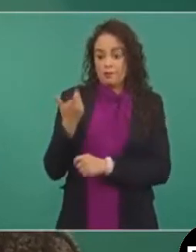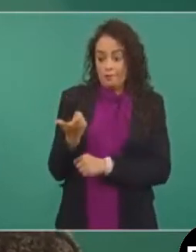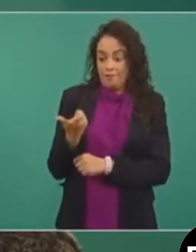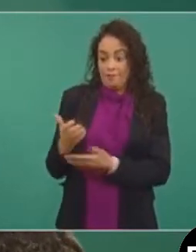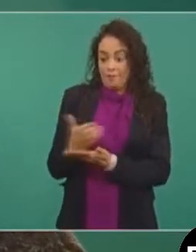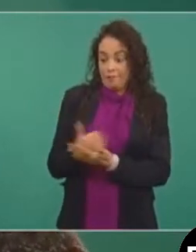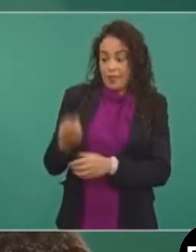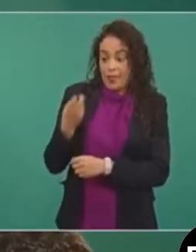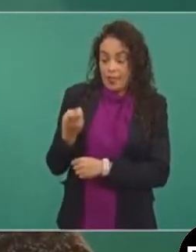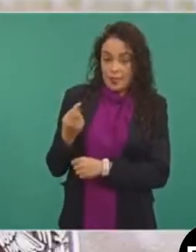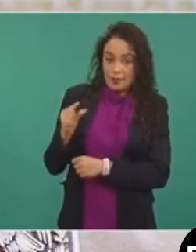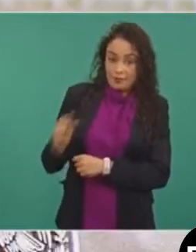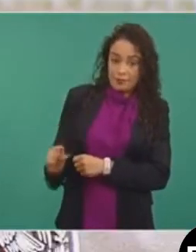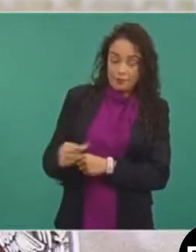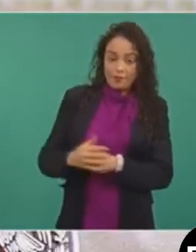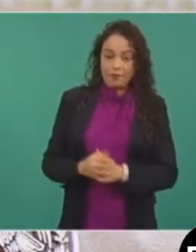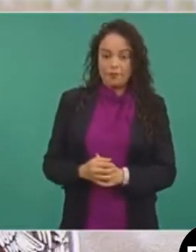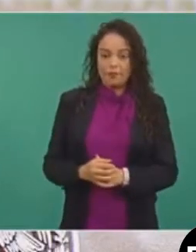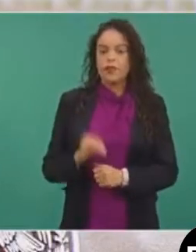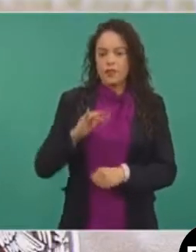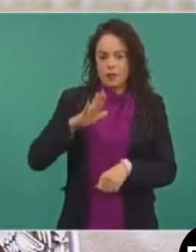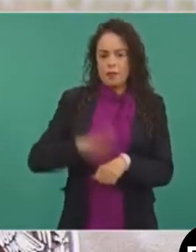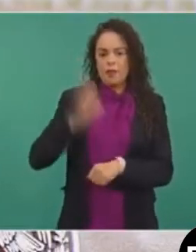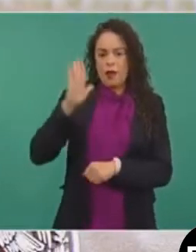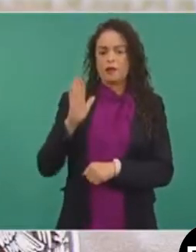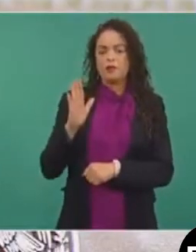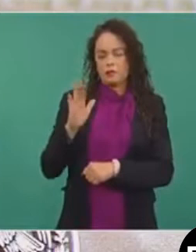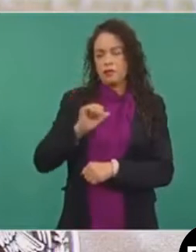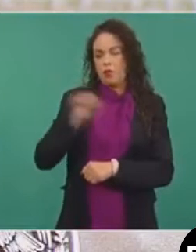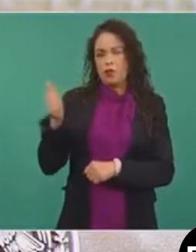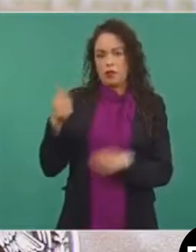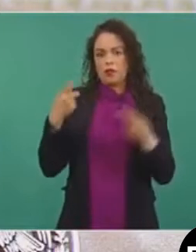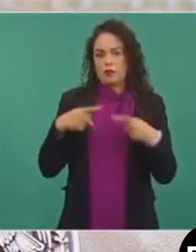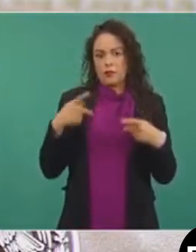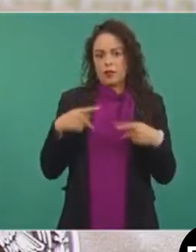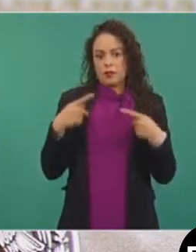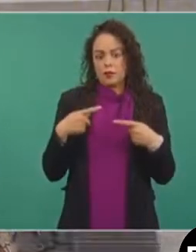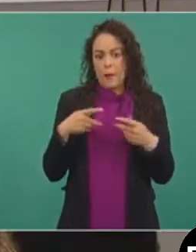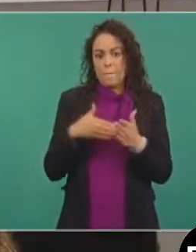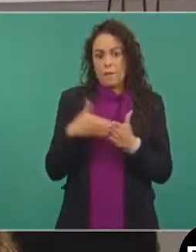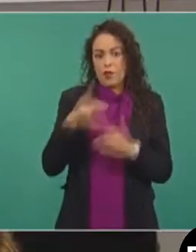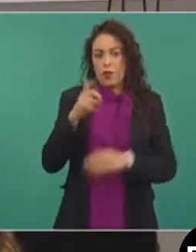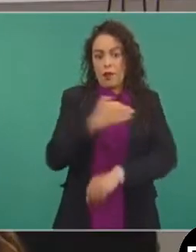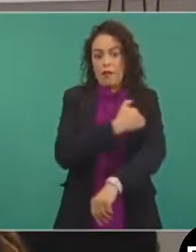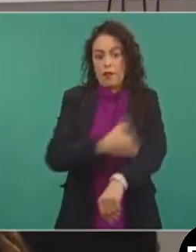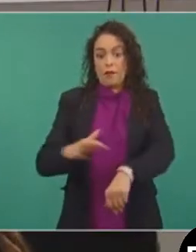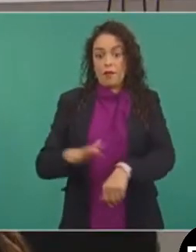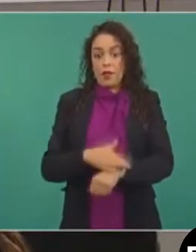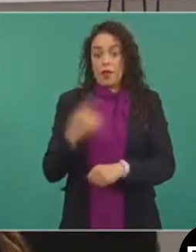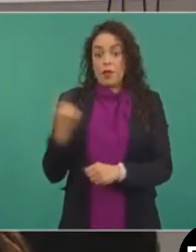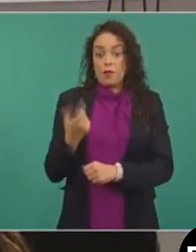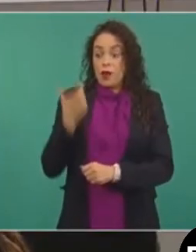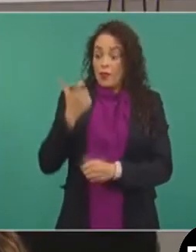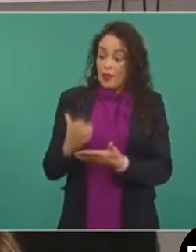Por supuesto que también a millones de familias adicionales, porque el incrementar los ingresos